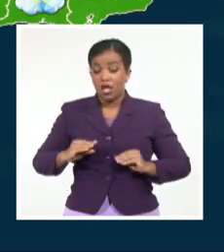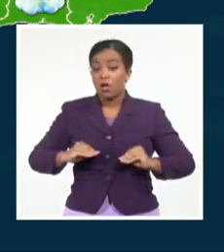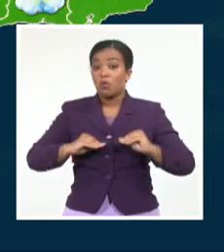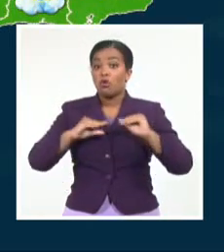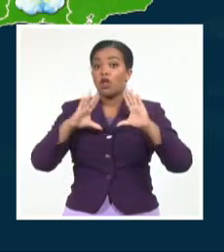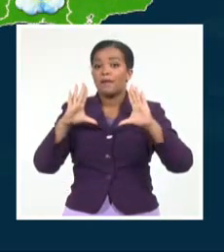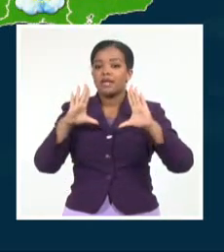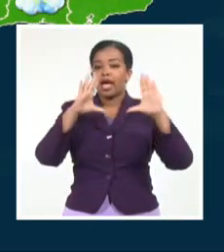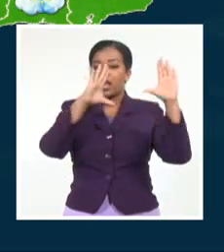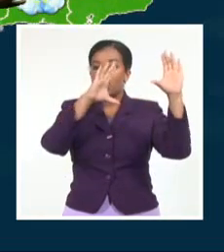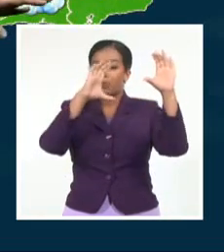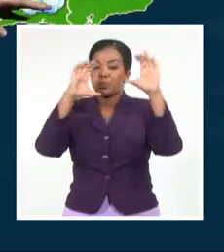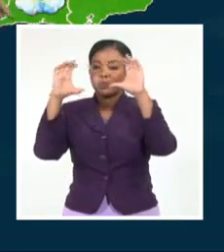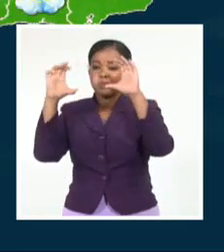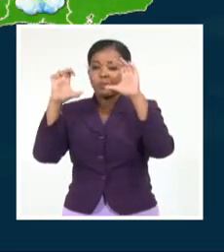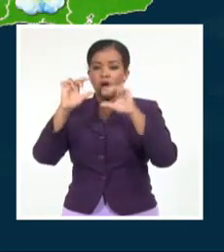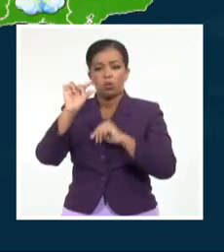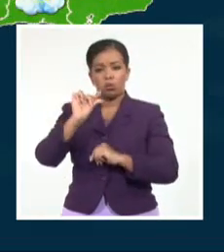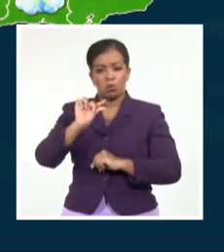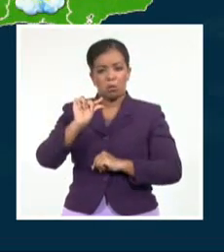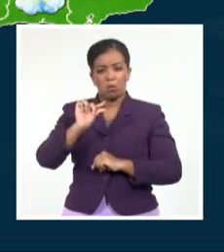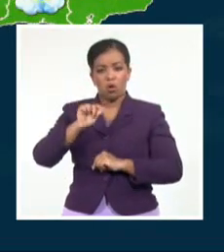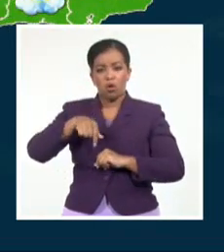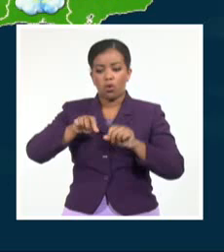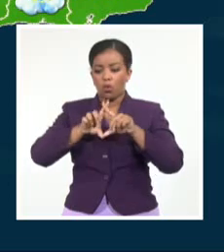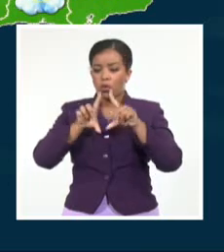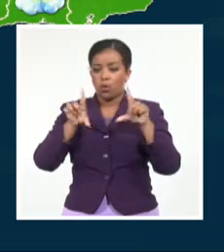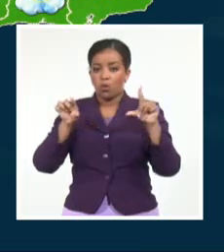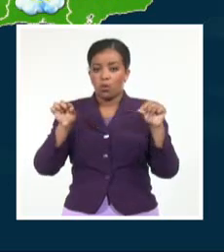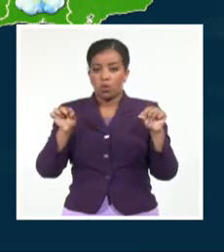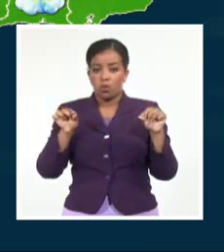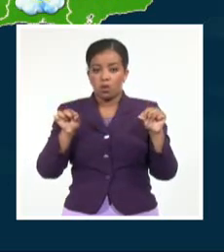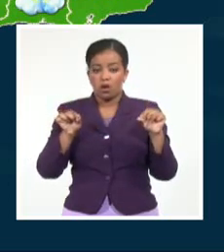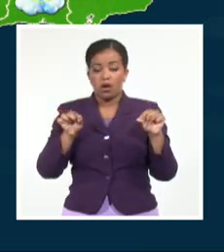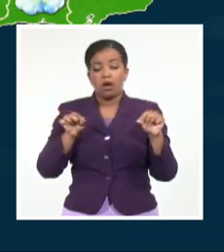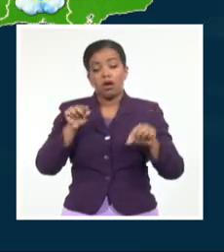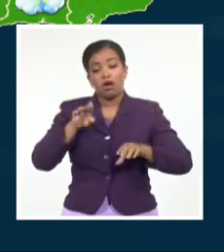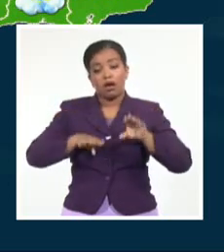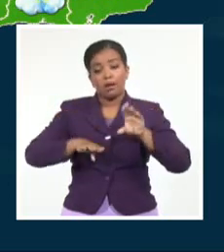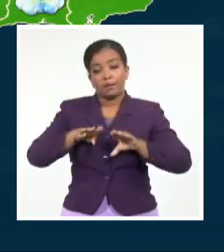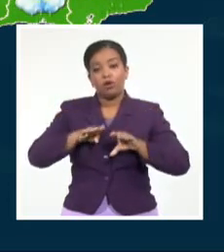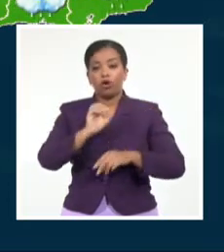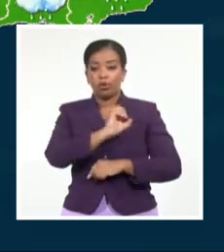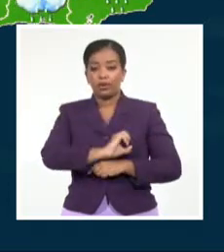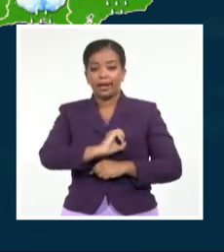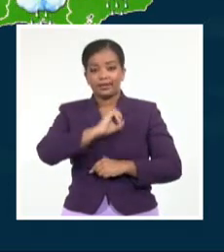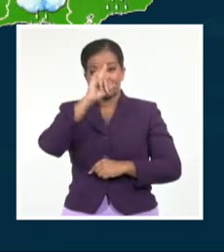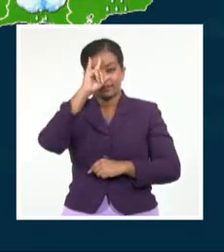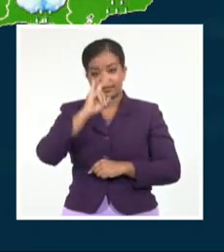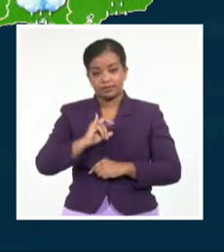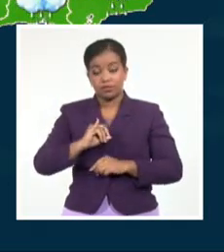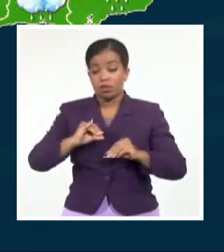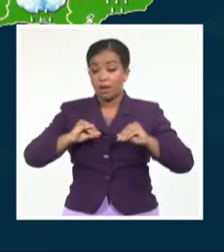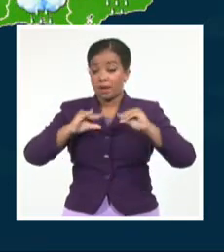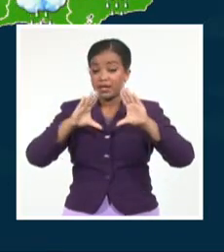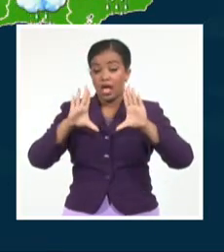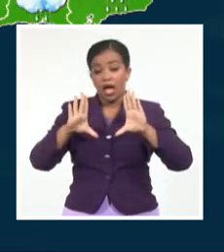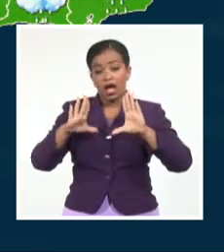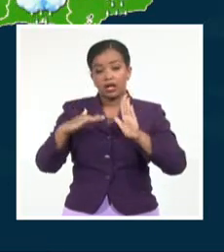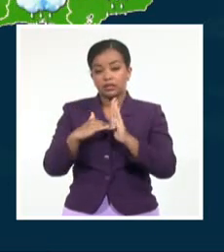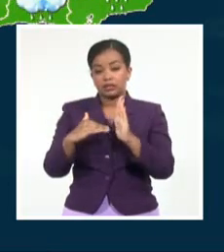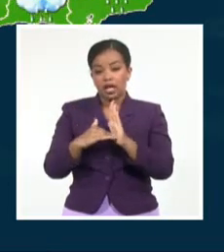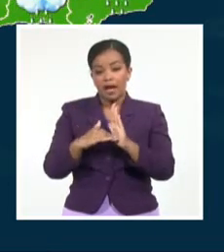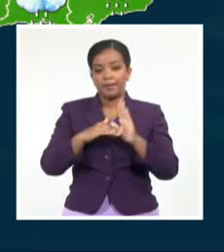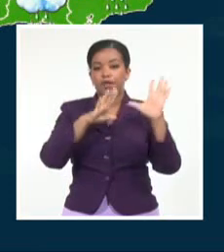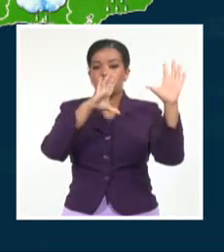nubosidad en gran parte del país, parcialmente nublado en algunas localidades del extremo más oriental. Desde el final de la mañana estará parcialmente nublado